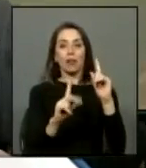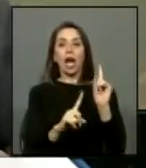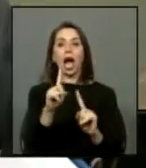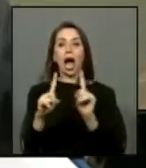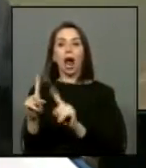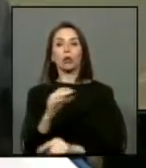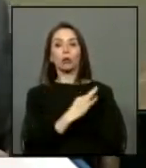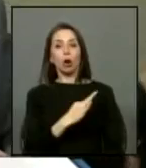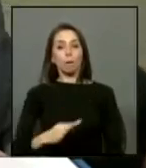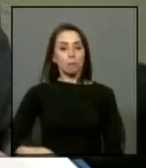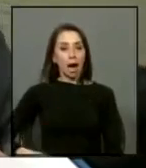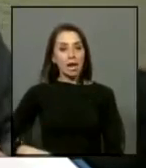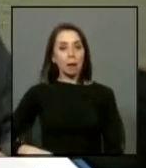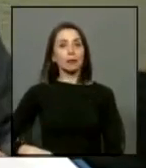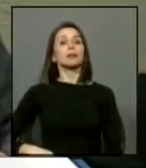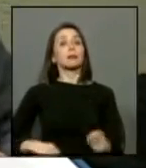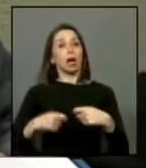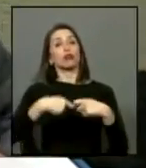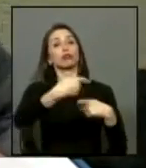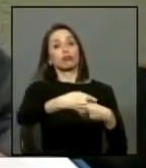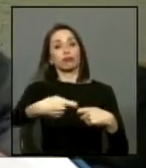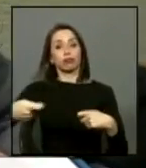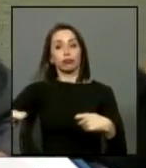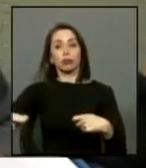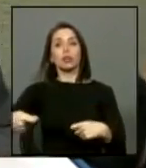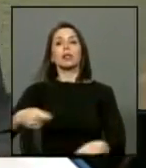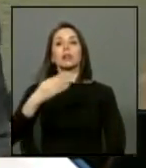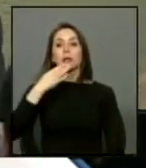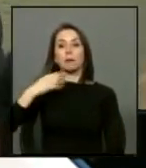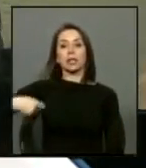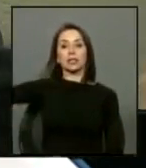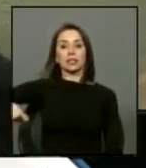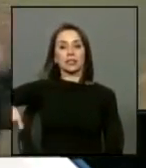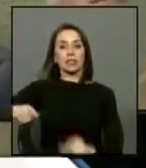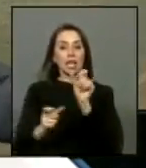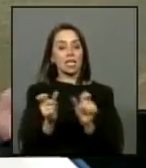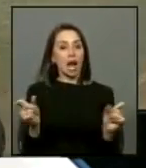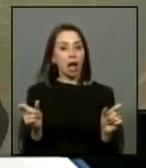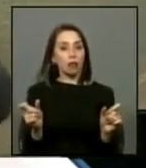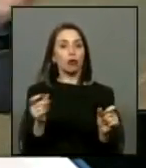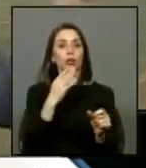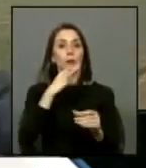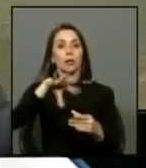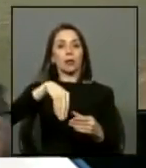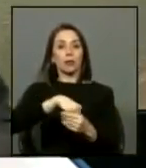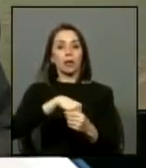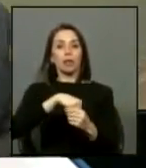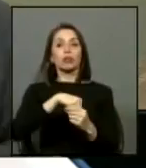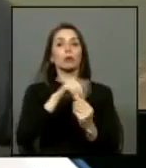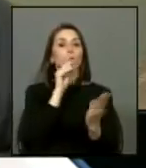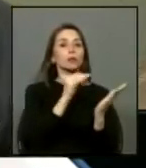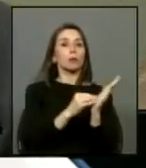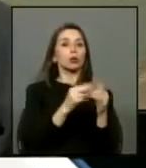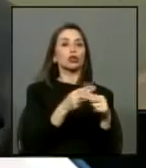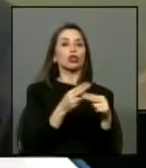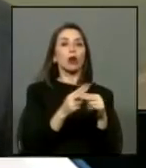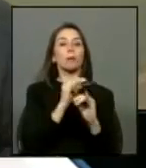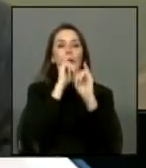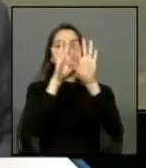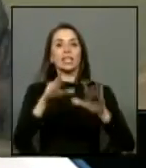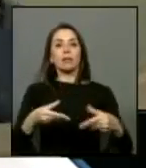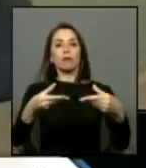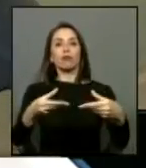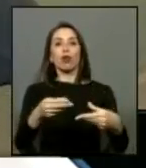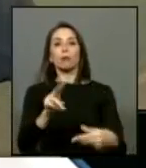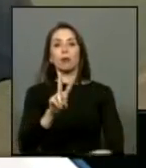parlamentarios diputados y senadores también son parte porque están en el informe de Vález así que también lo van